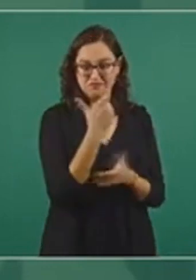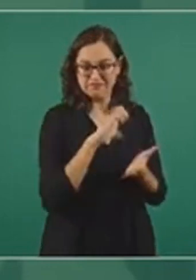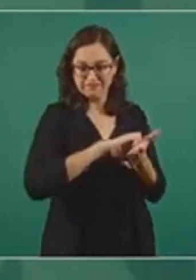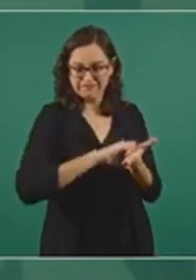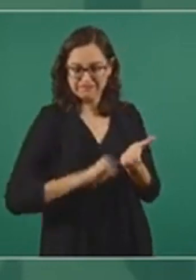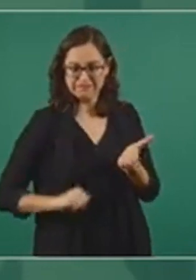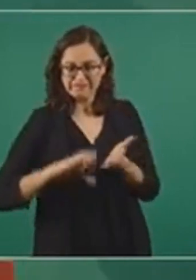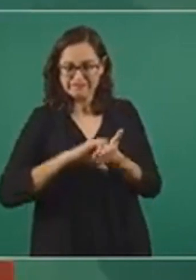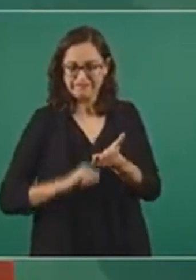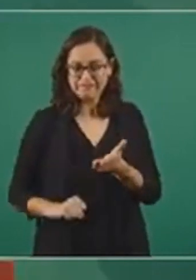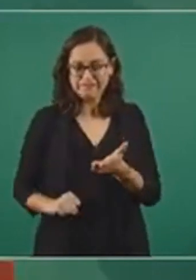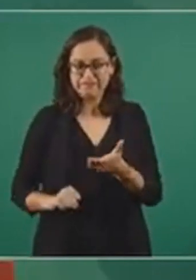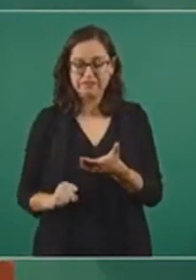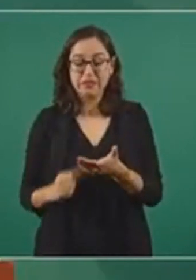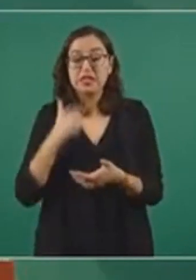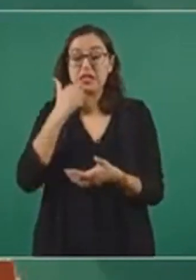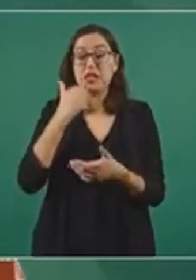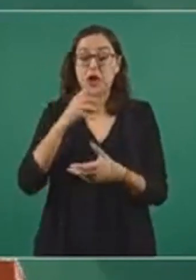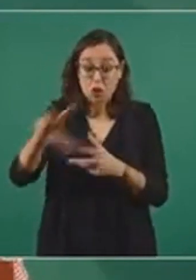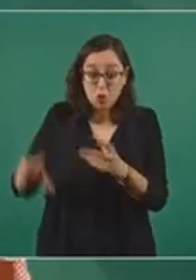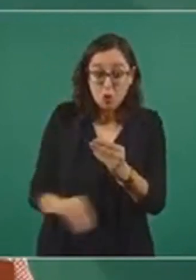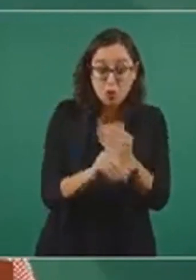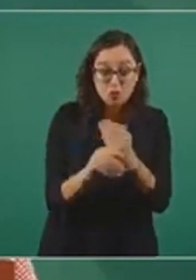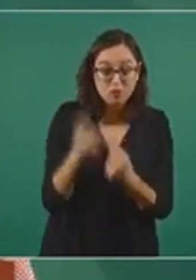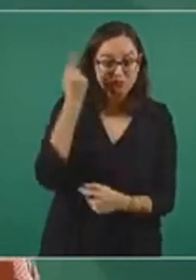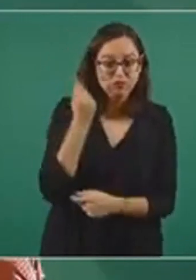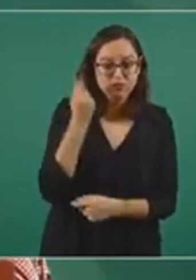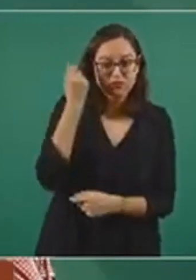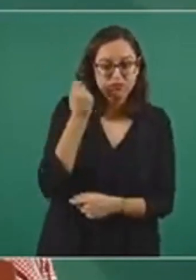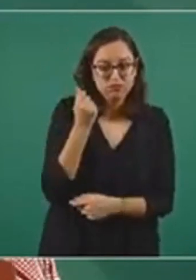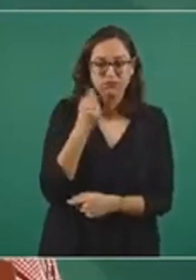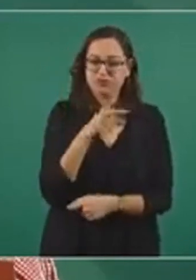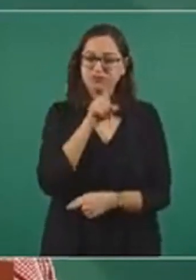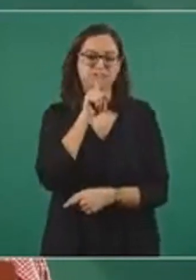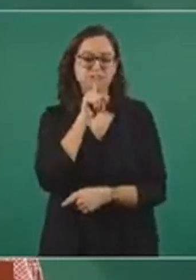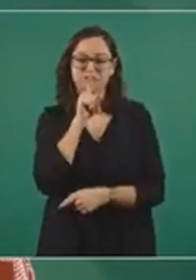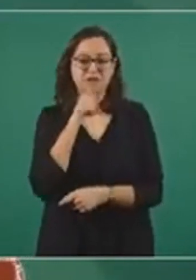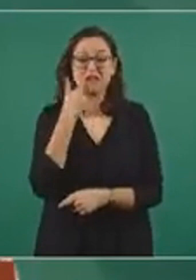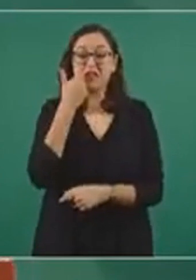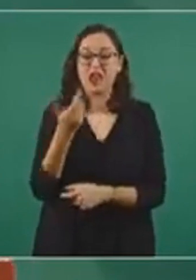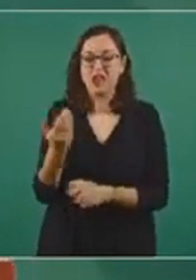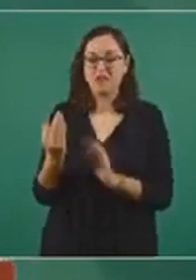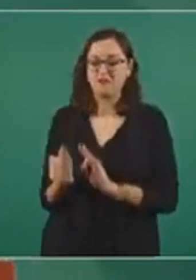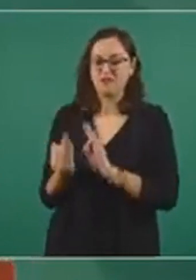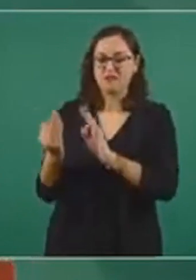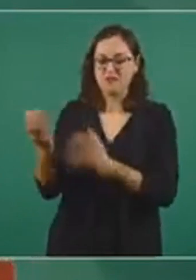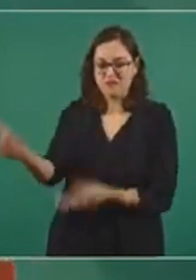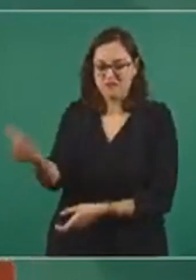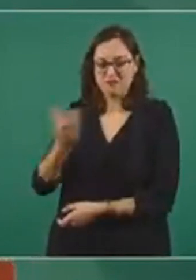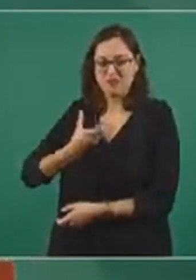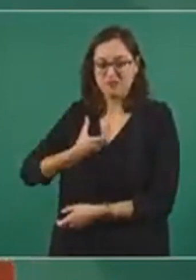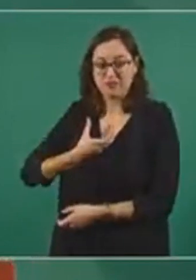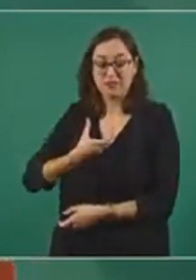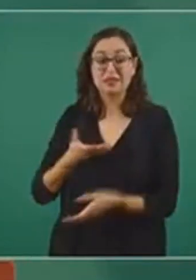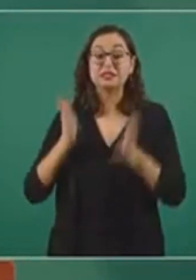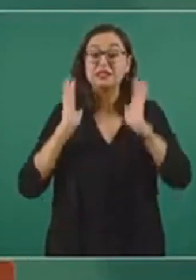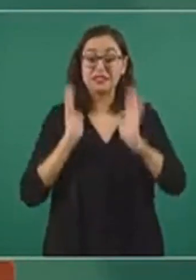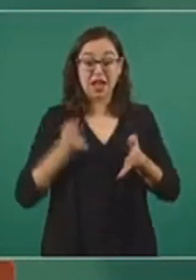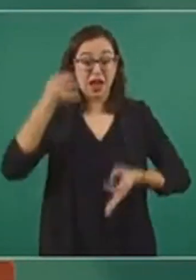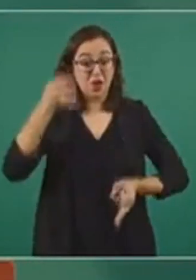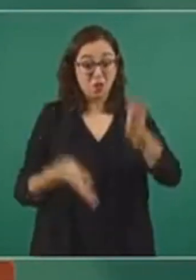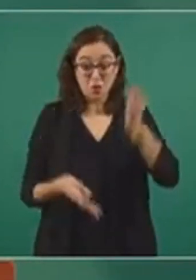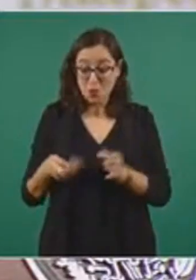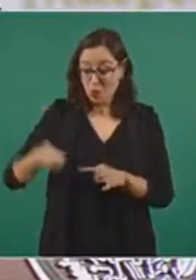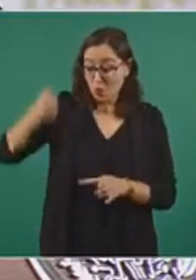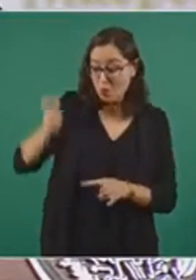recurso se les diera directamente al trabajador. Y ya hay dos jurisprudencias en donde plantean que no es posible que